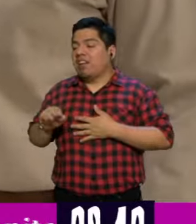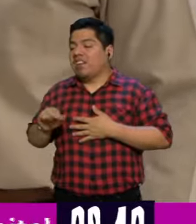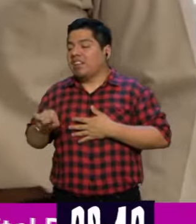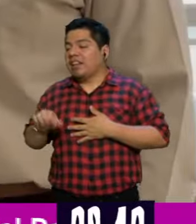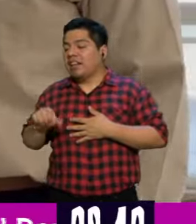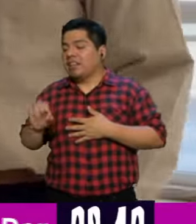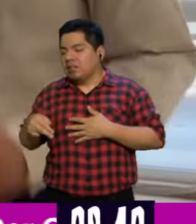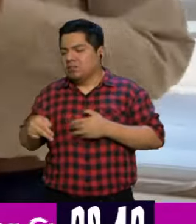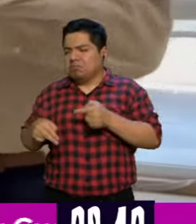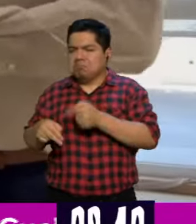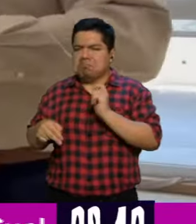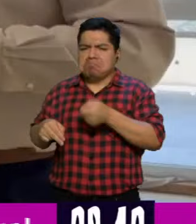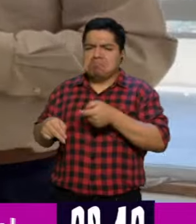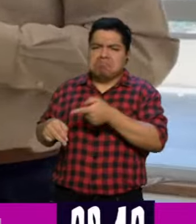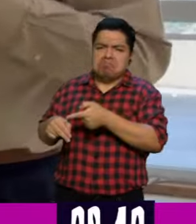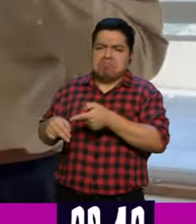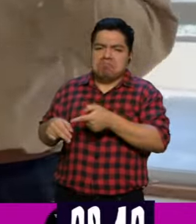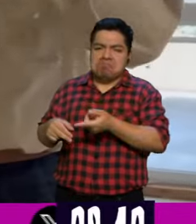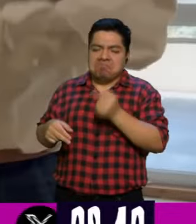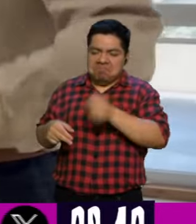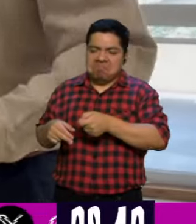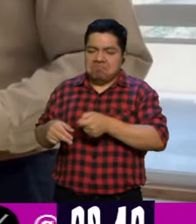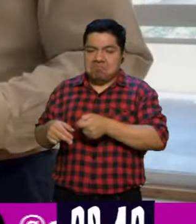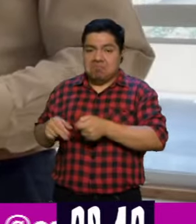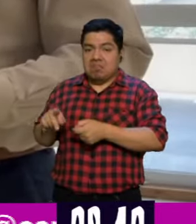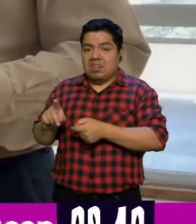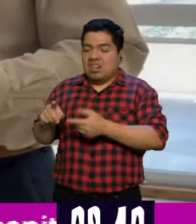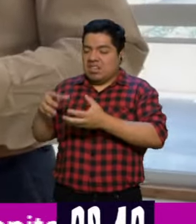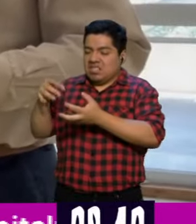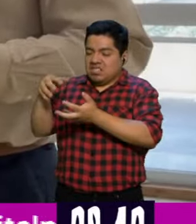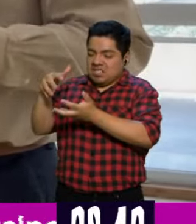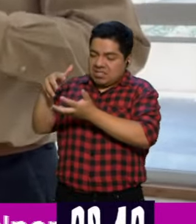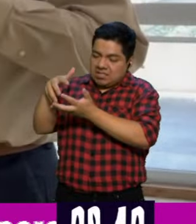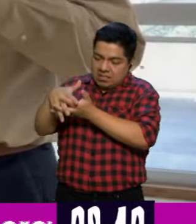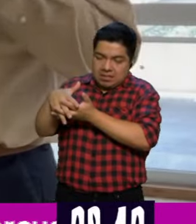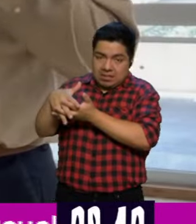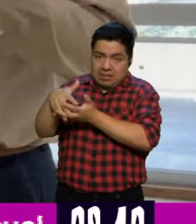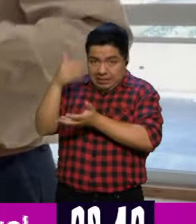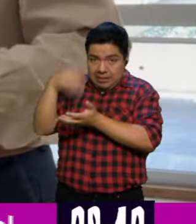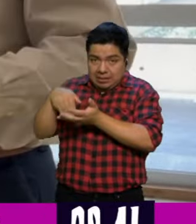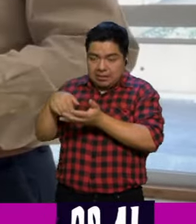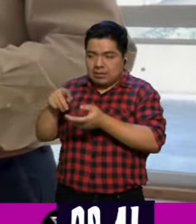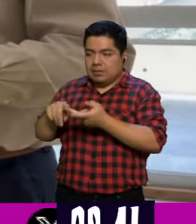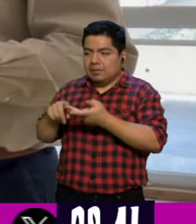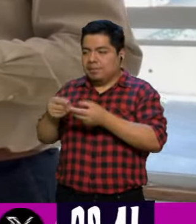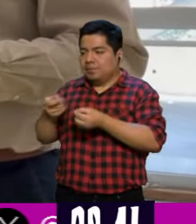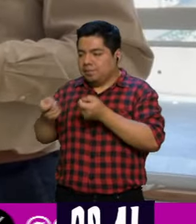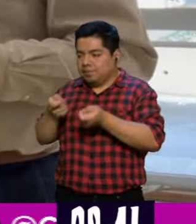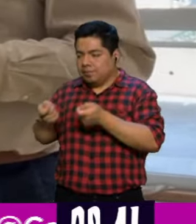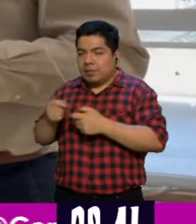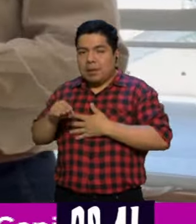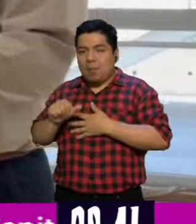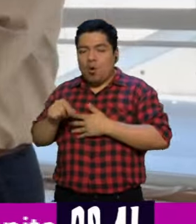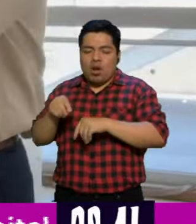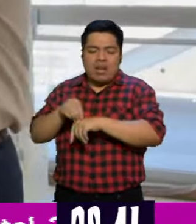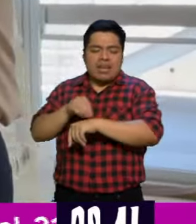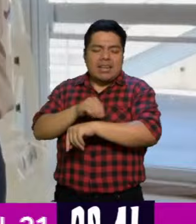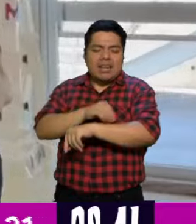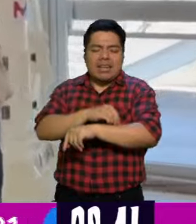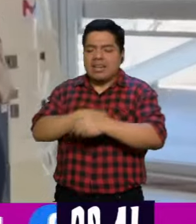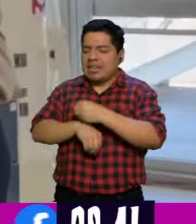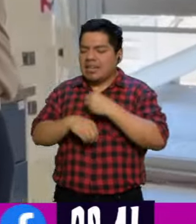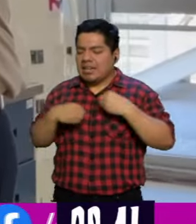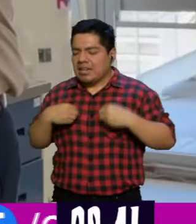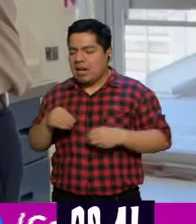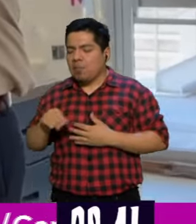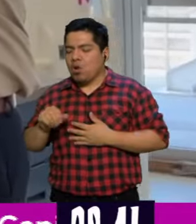utiliza para, como su nombre lo dice, ultrafiltrar biomoléculas. Se utiliza para el acondicionamiento de biomoléculas. Es un equipo que,